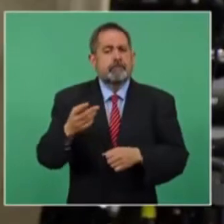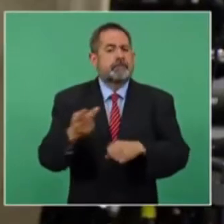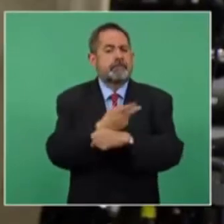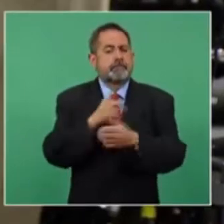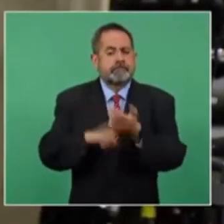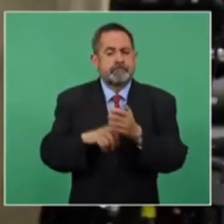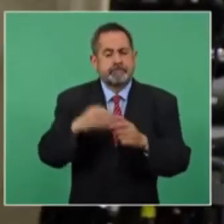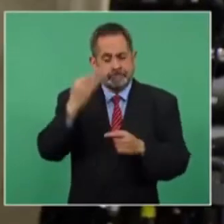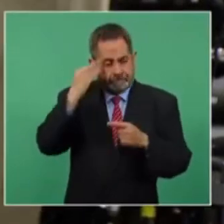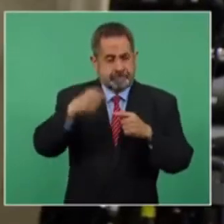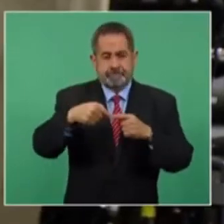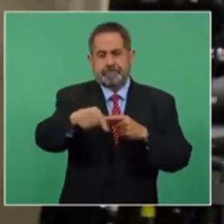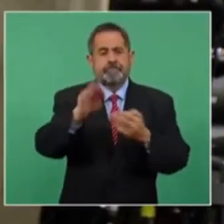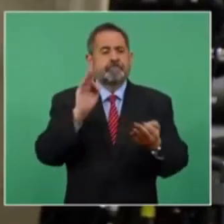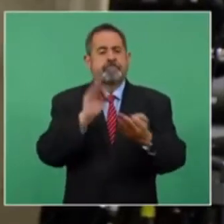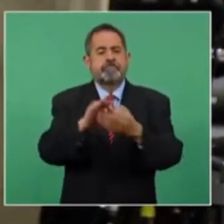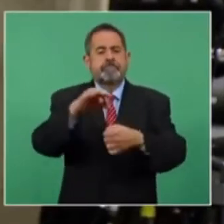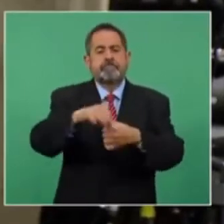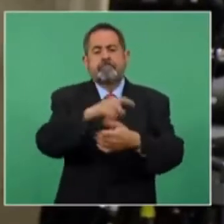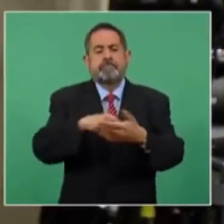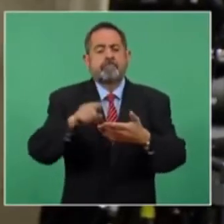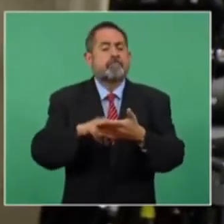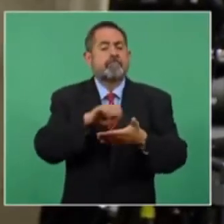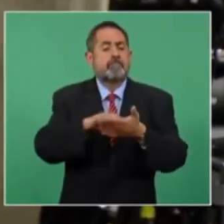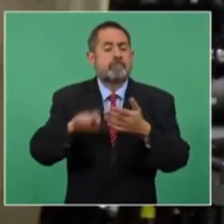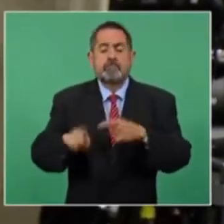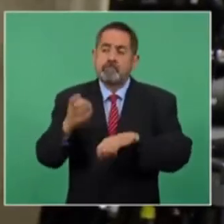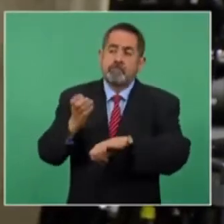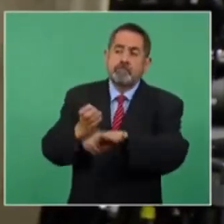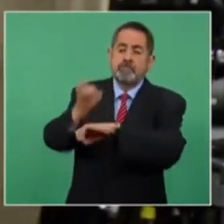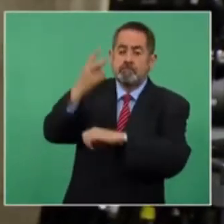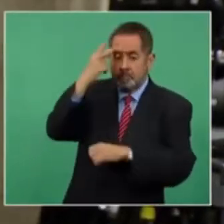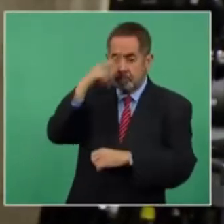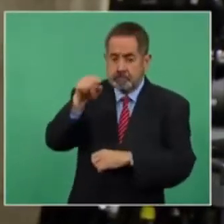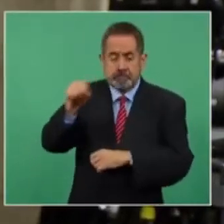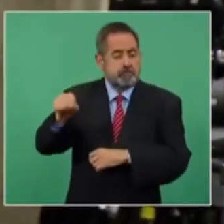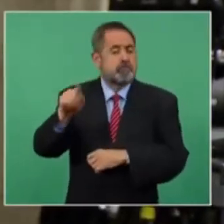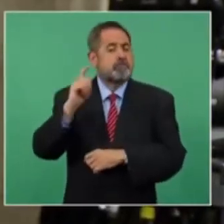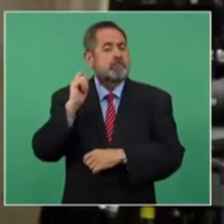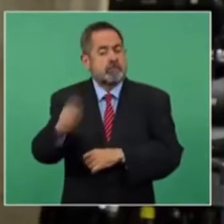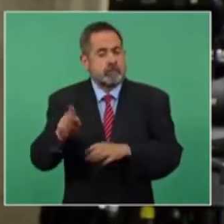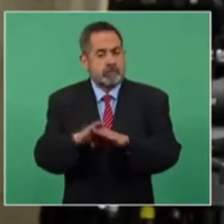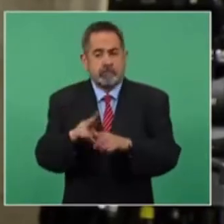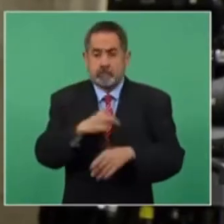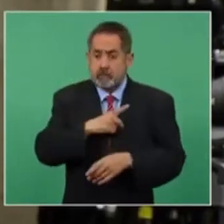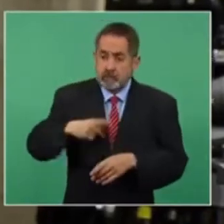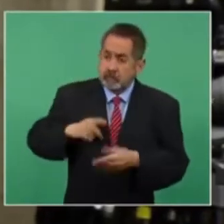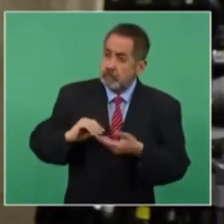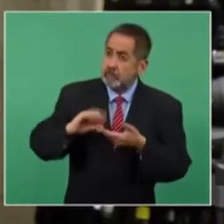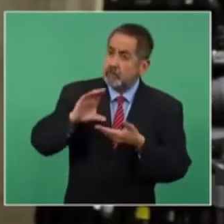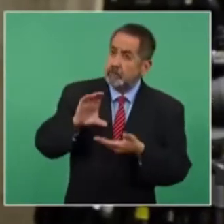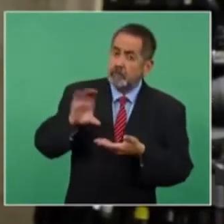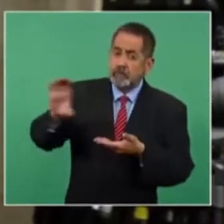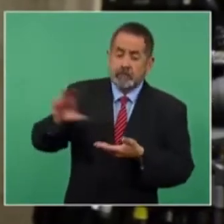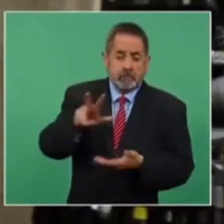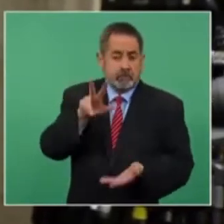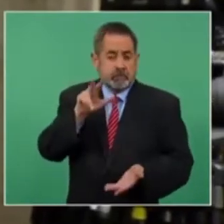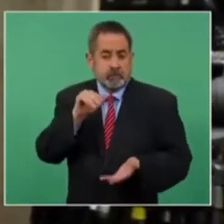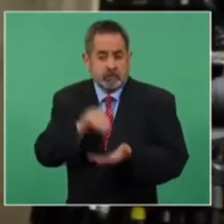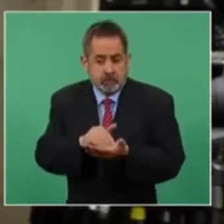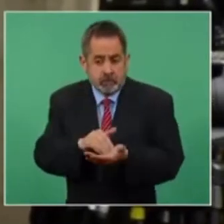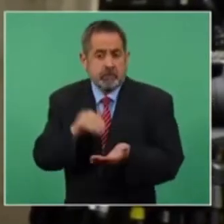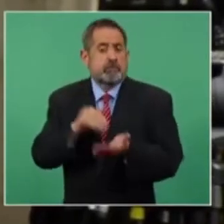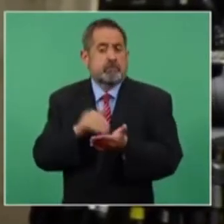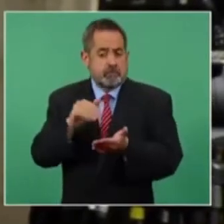a las etapas electorales. En caso concreto, el Estado de México, que tiene un endeudamiento el año pasado de ocho mil millones